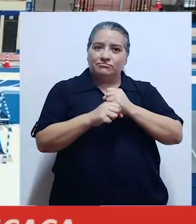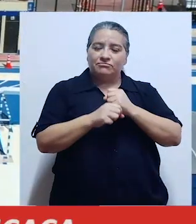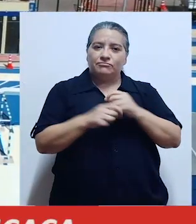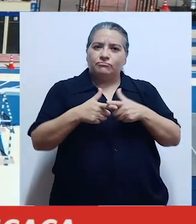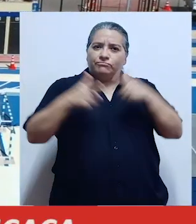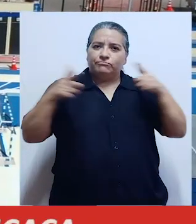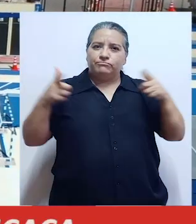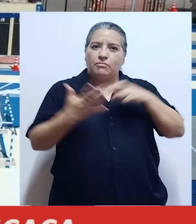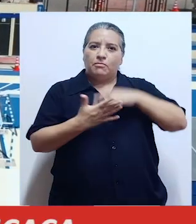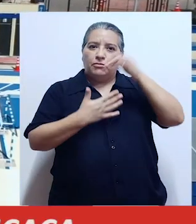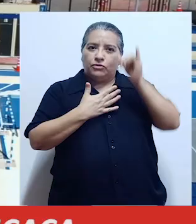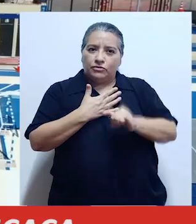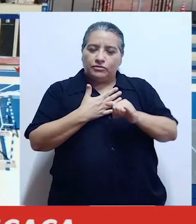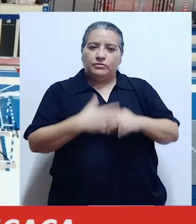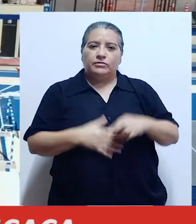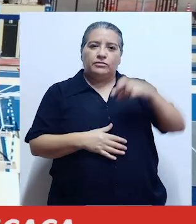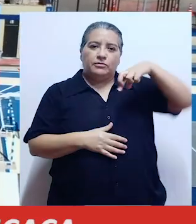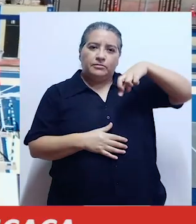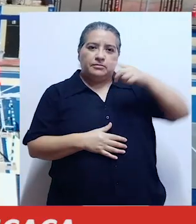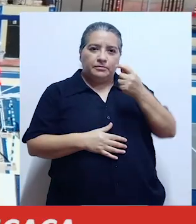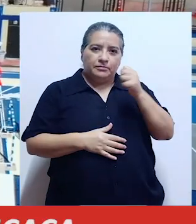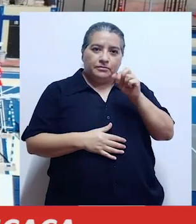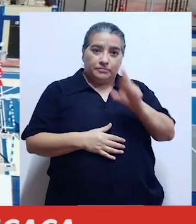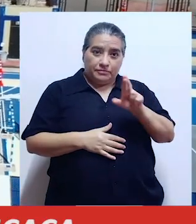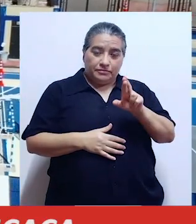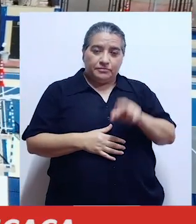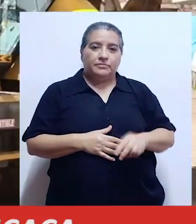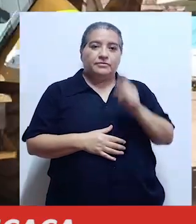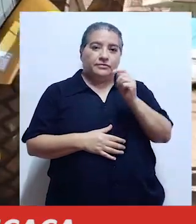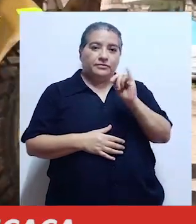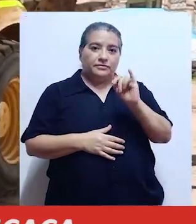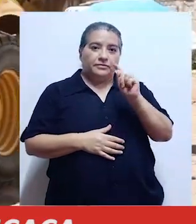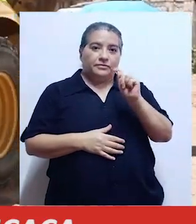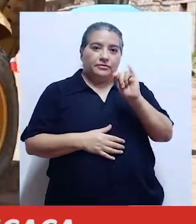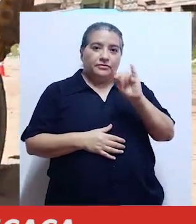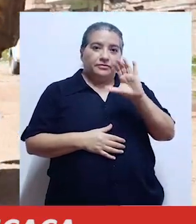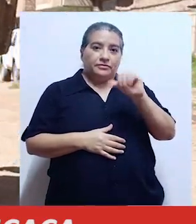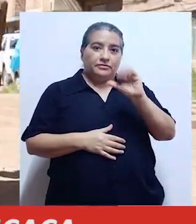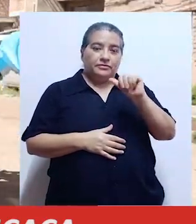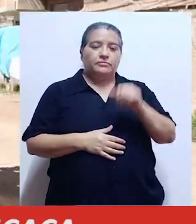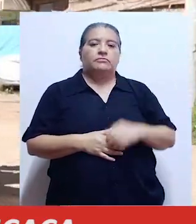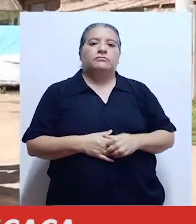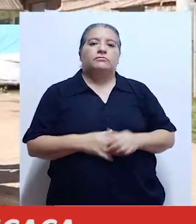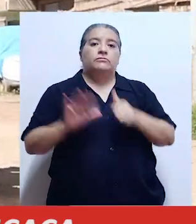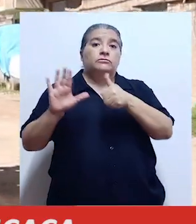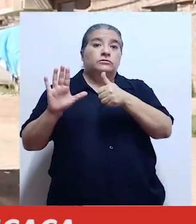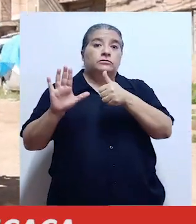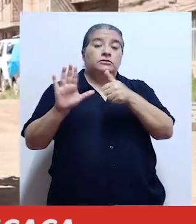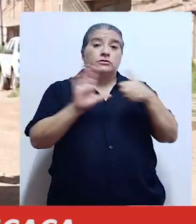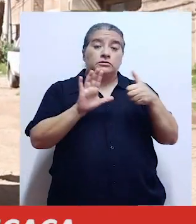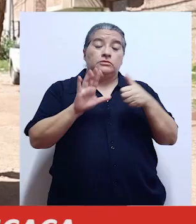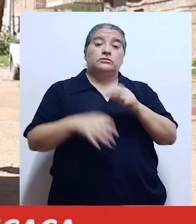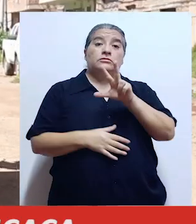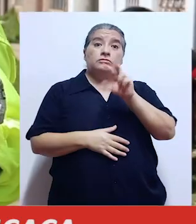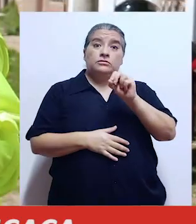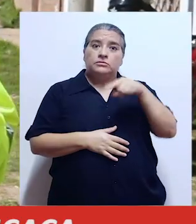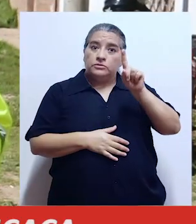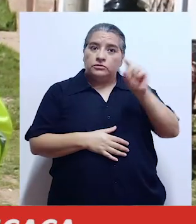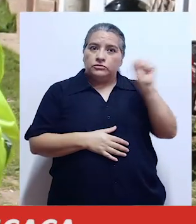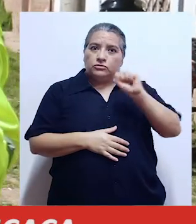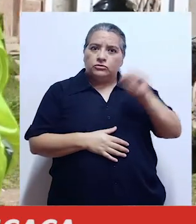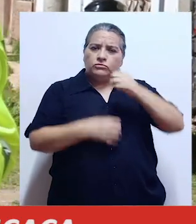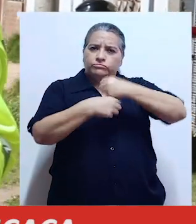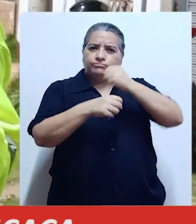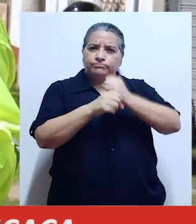Inician trabajos de megaproyecto Petar Titicaca Con un monto de inversión de 630 millones de soles, se